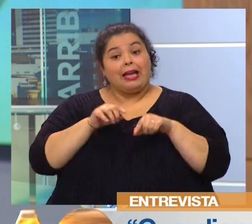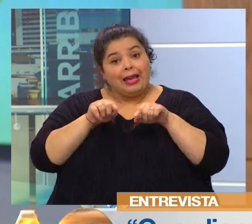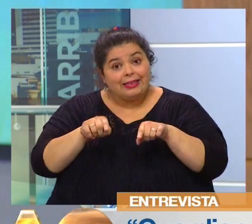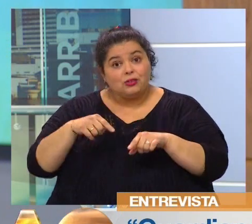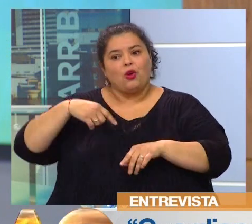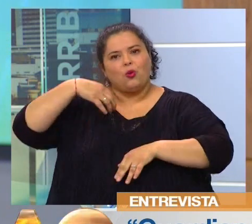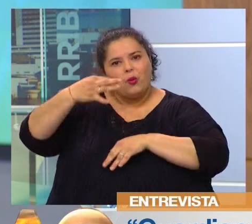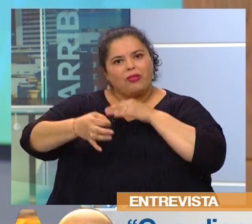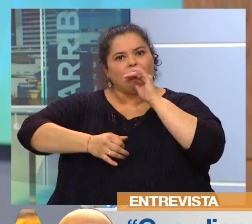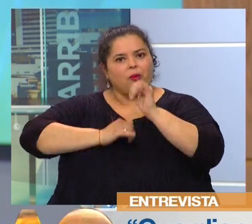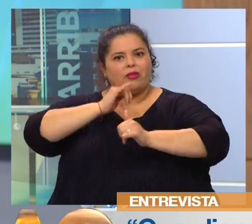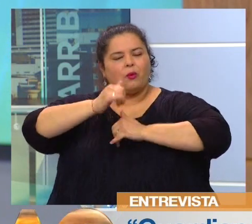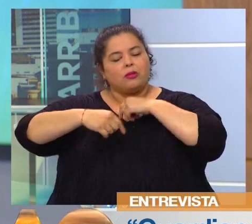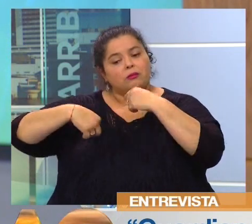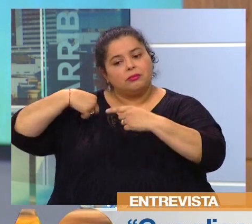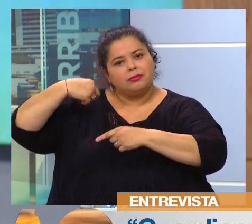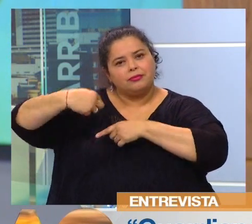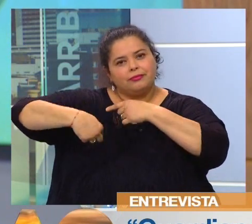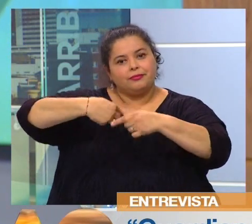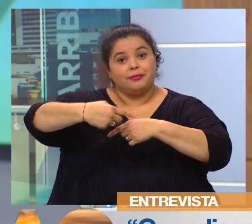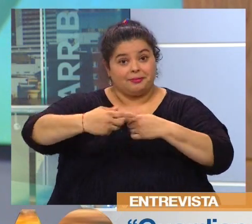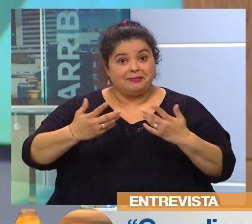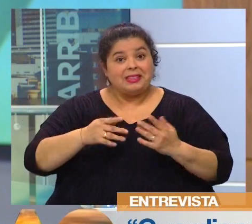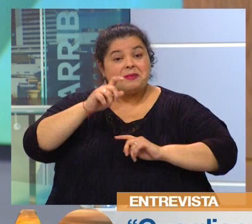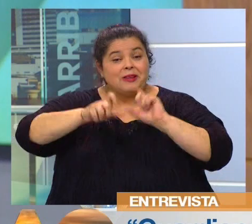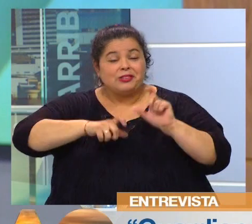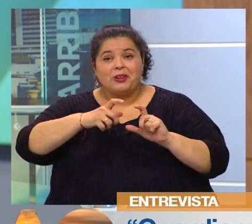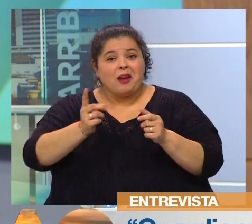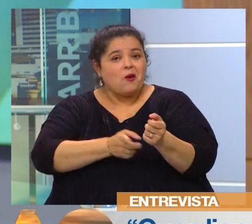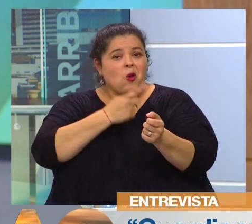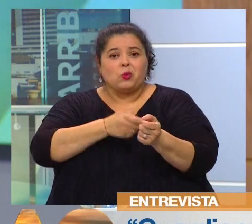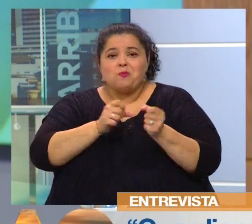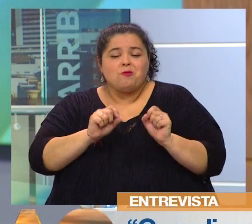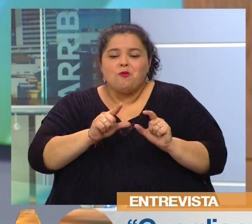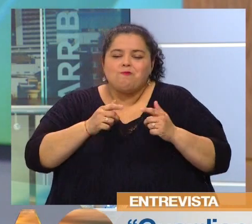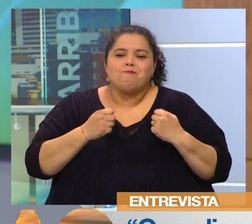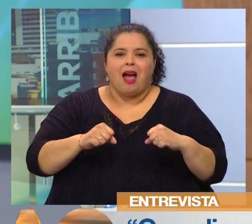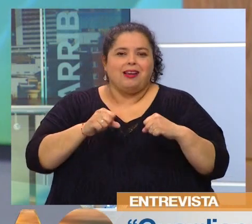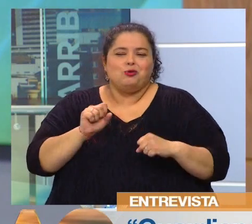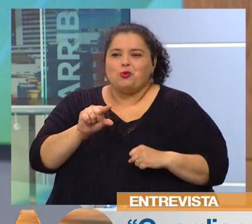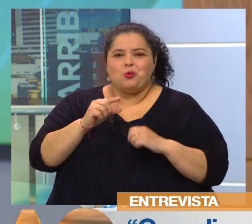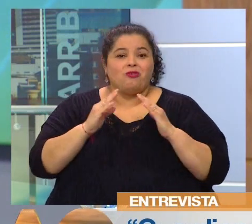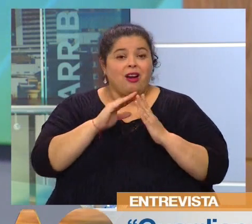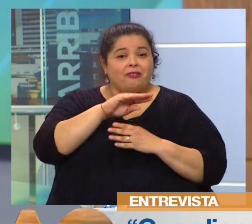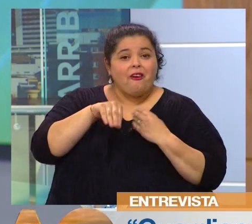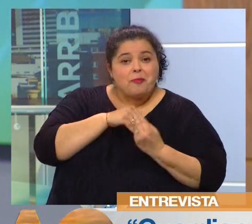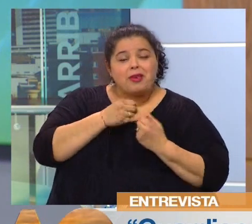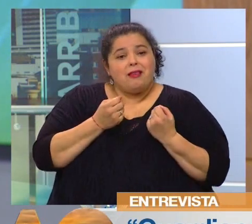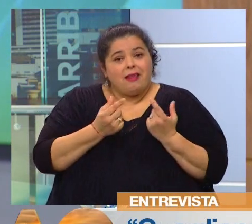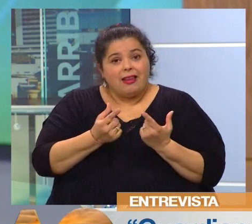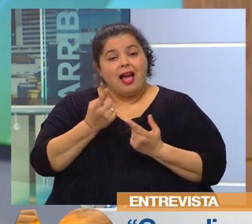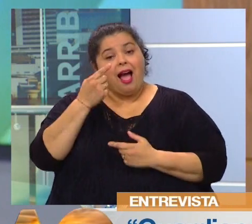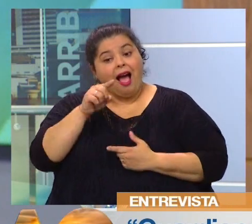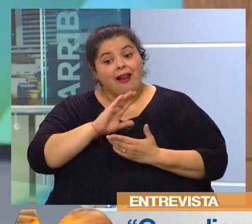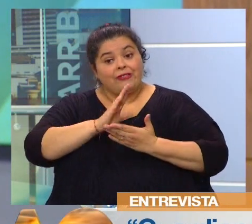de generación en generación, yo diría más que cuentos, son prácticas que implican el cuerpo e implican una relación, es finalmente lo que yo